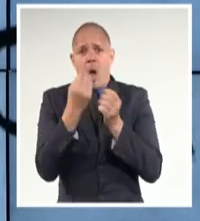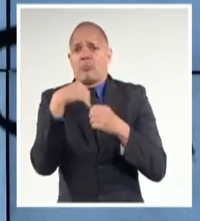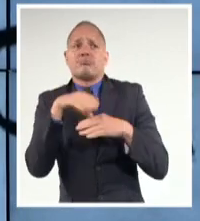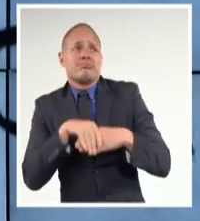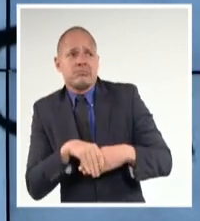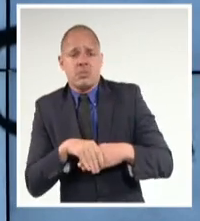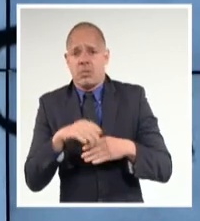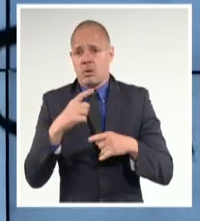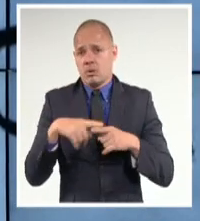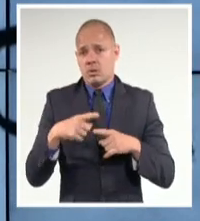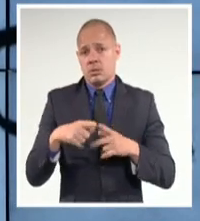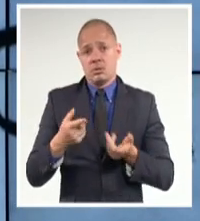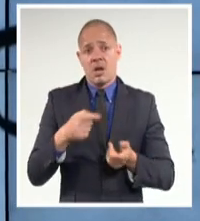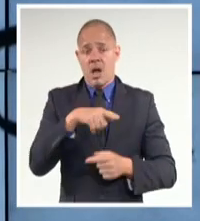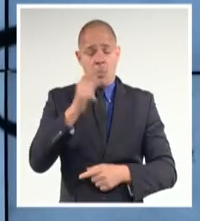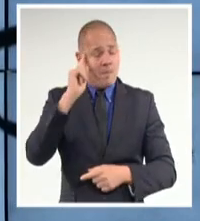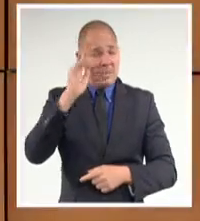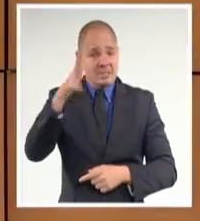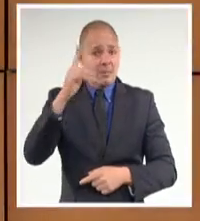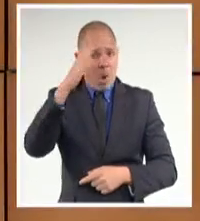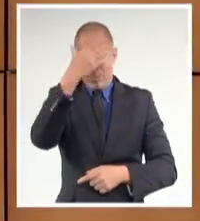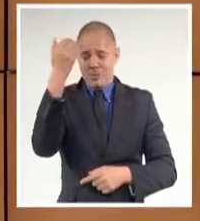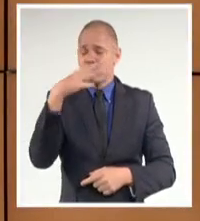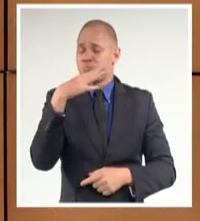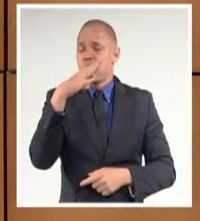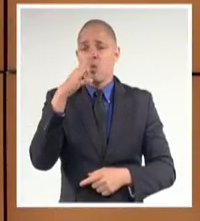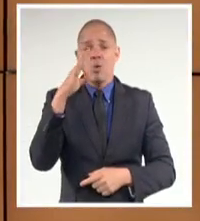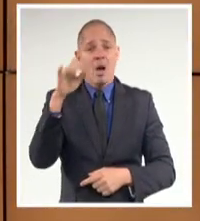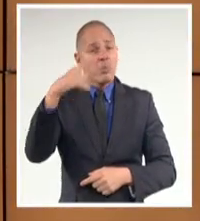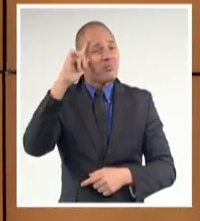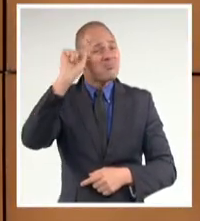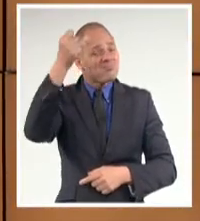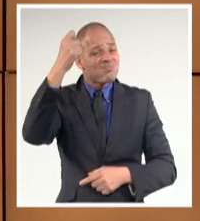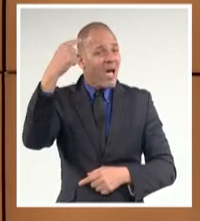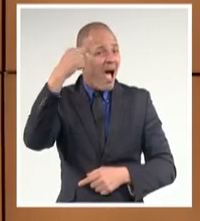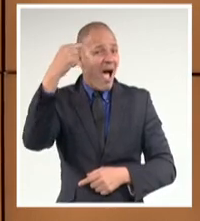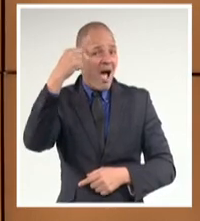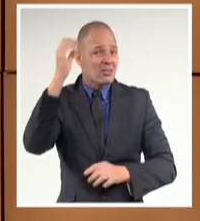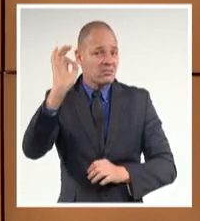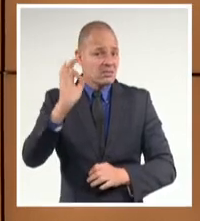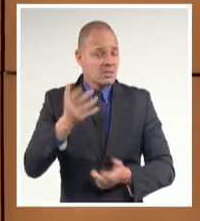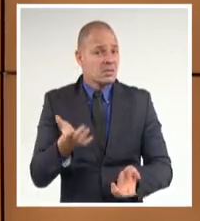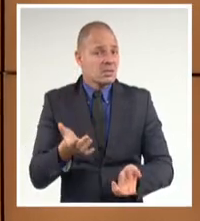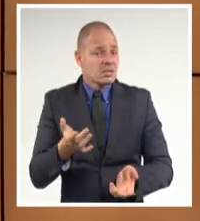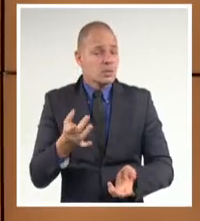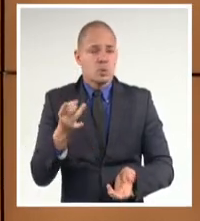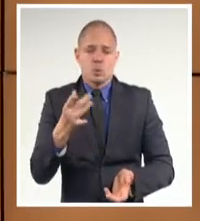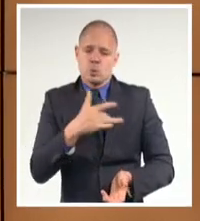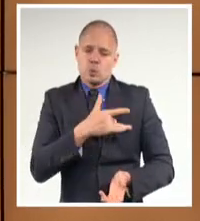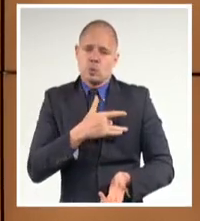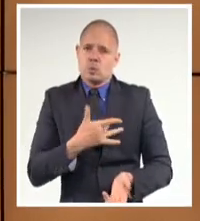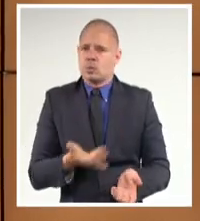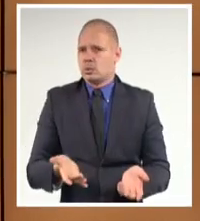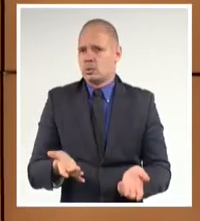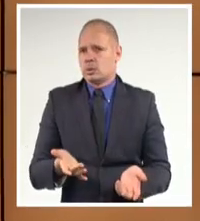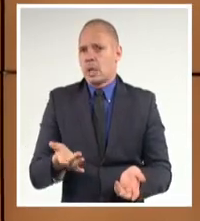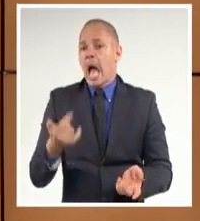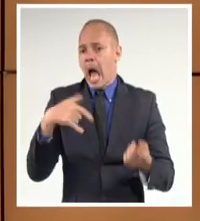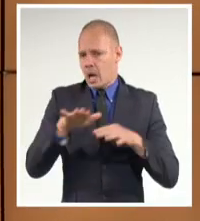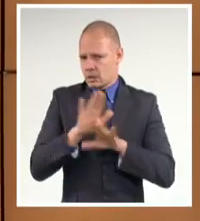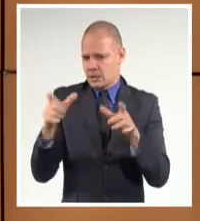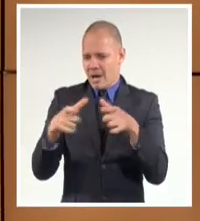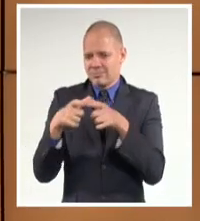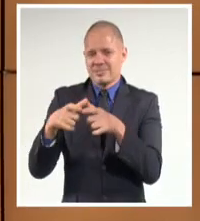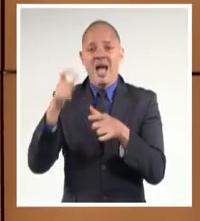que las acompañará de por vida. Y no es justo. Y por eso la Federación de Mujeres Cubanas y también el Centro Nacional de